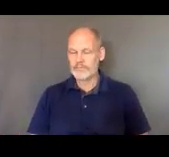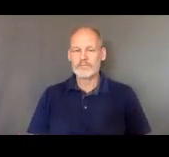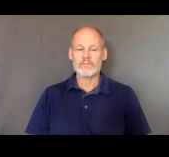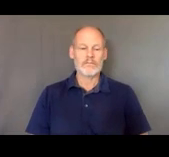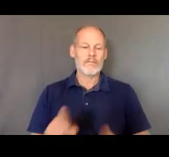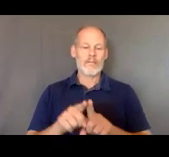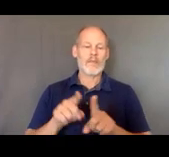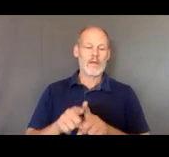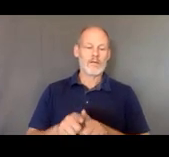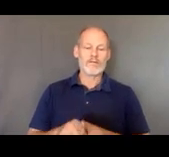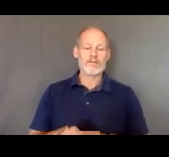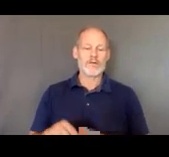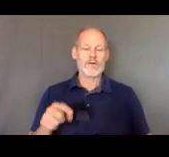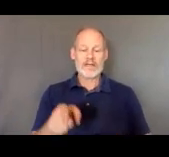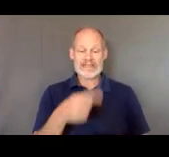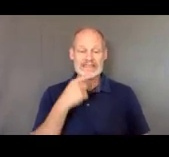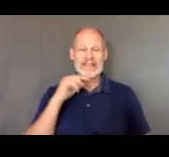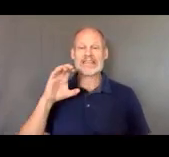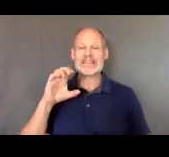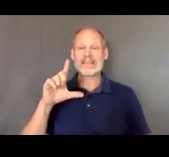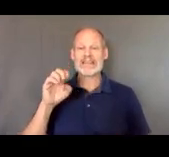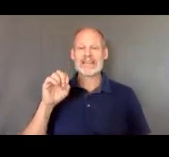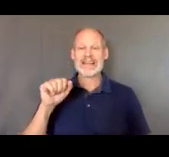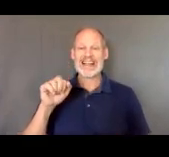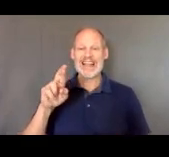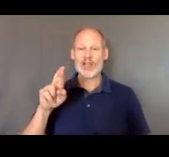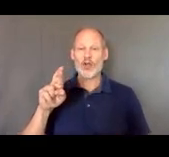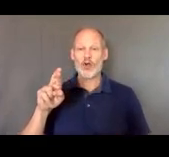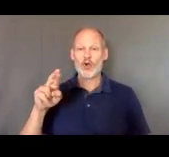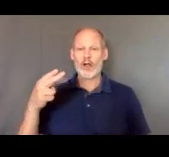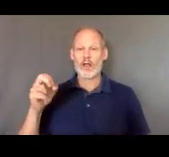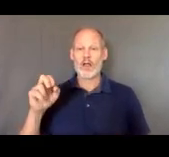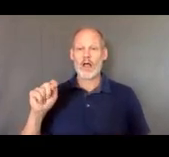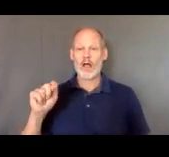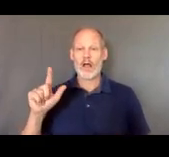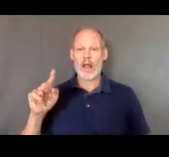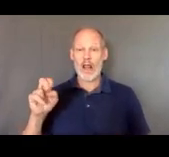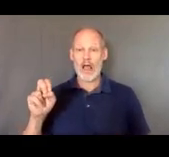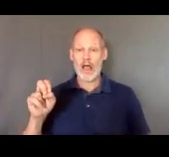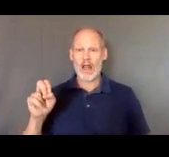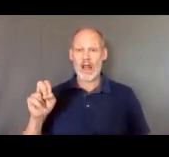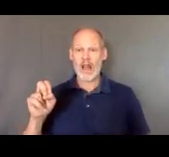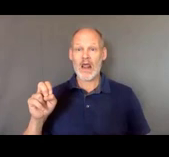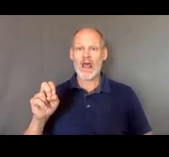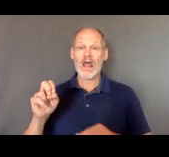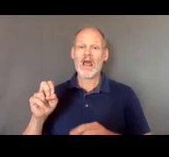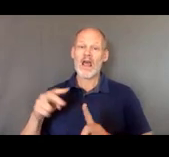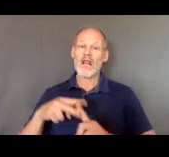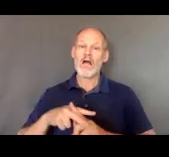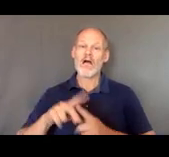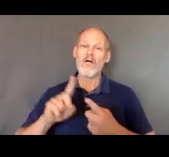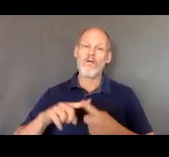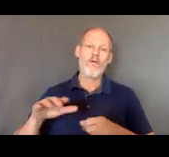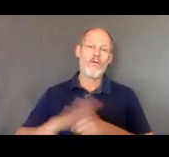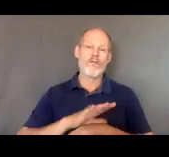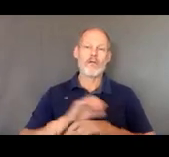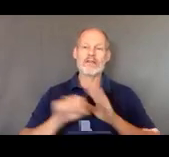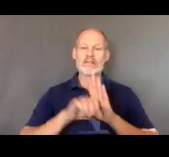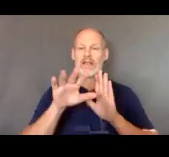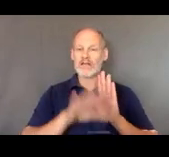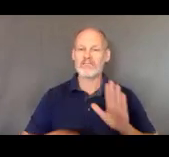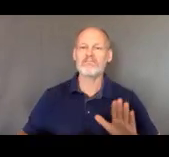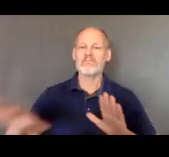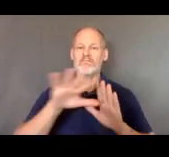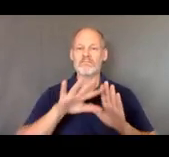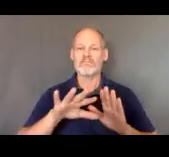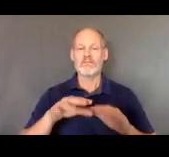la línea gratuita de Clear es de todo el estado que evalúa su necesidad y también le recomienda